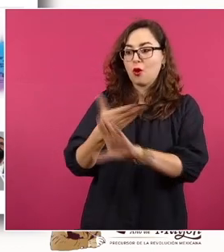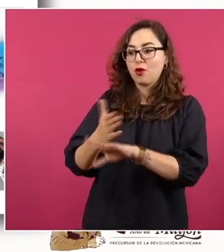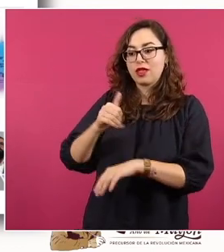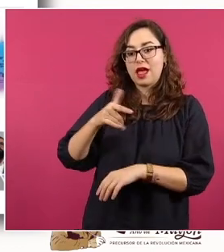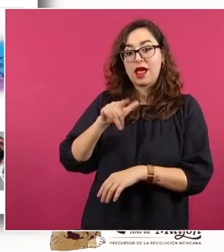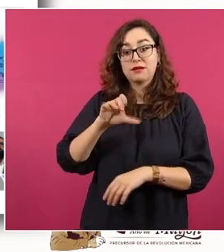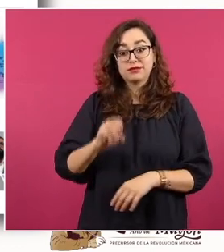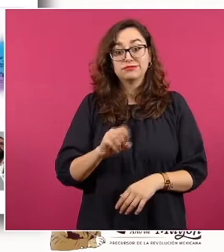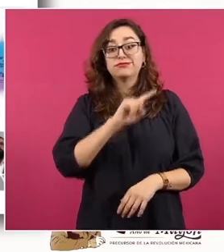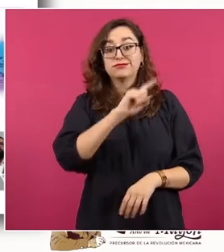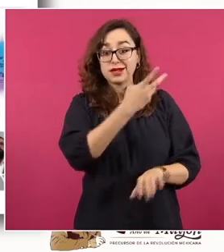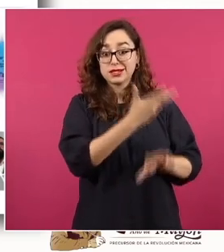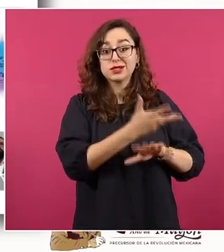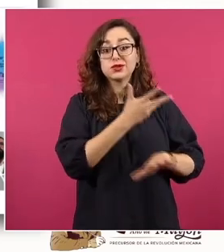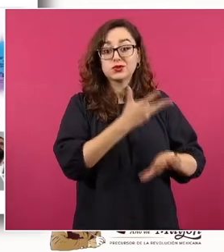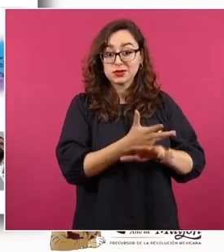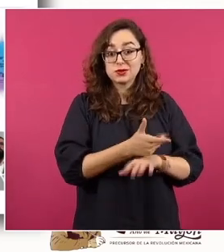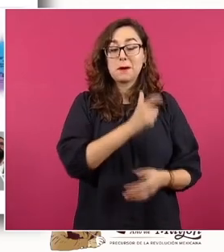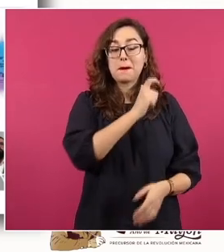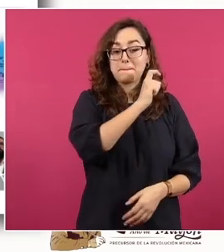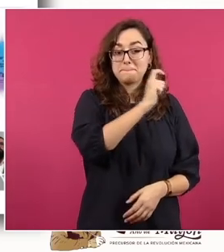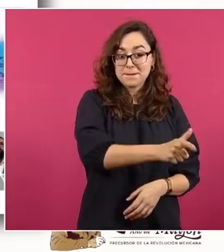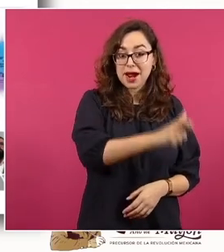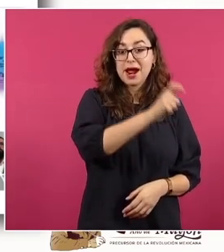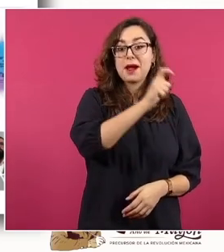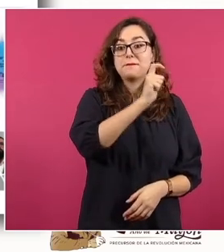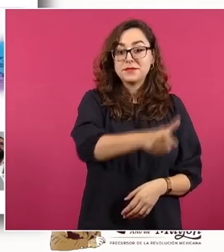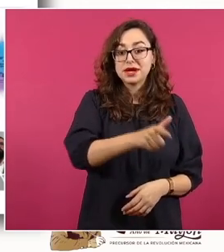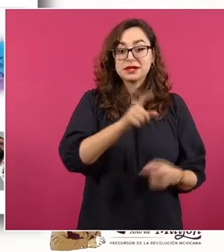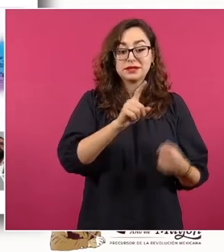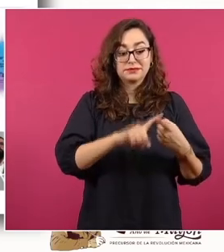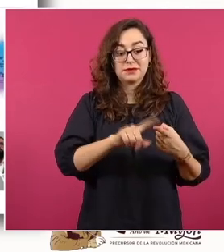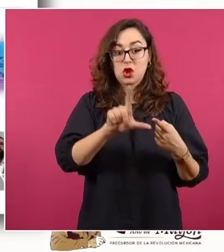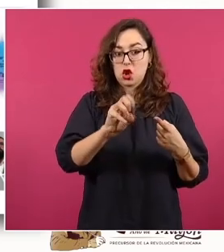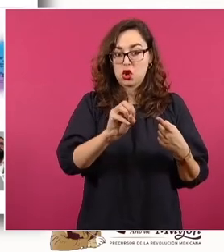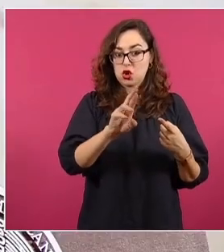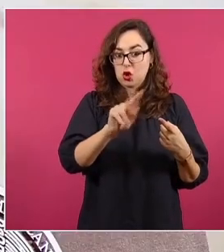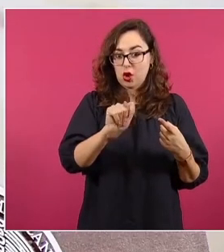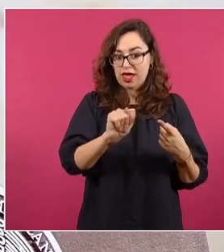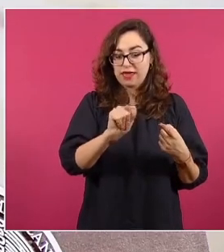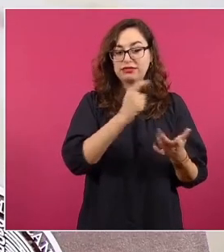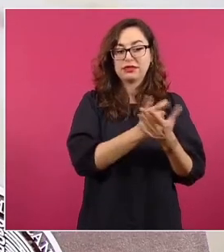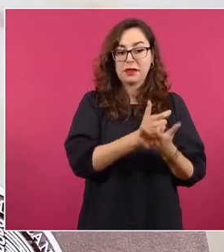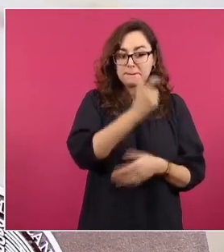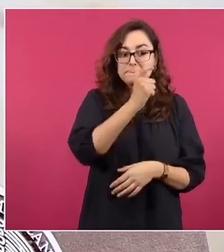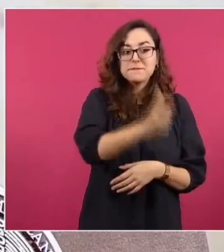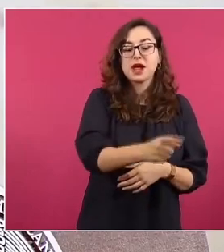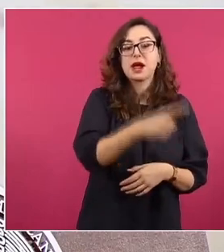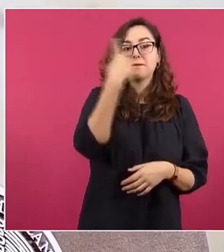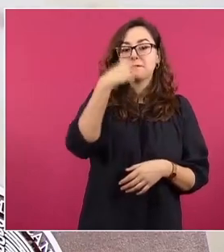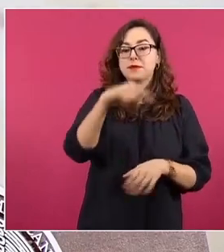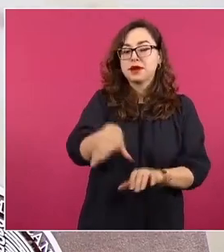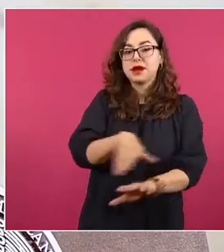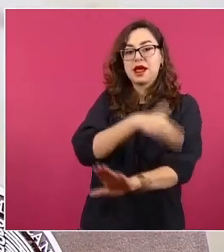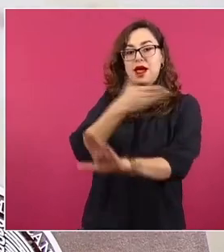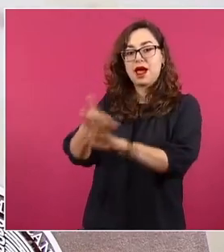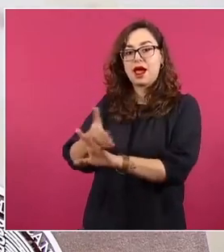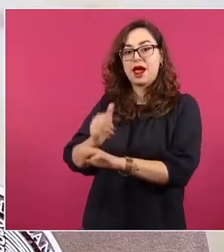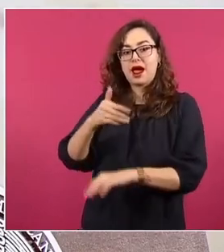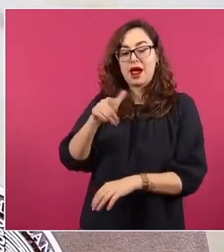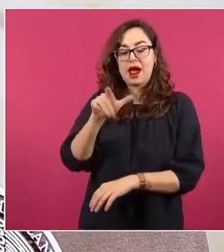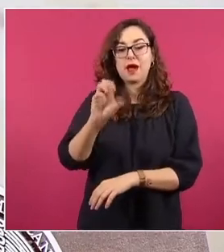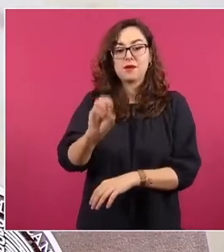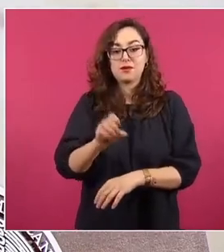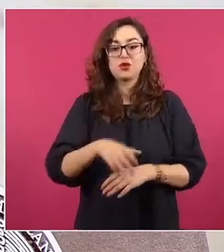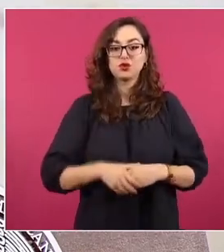está pagando a periodistas como Carlos Loret para atacar a AMLO a través de Atlas